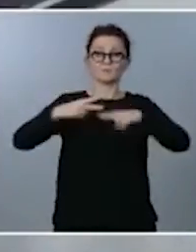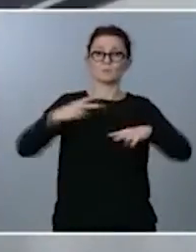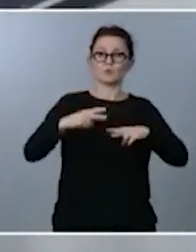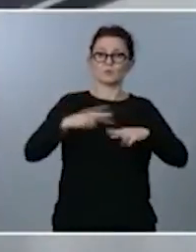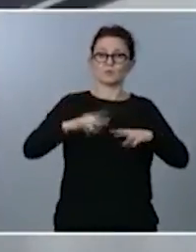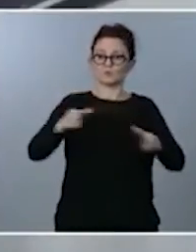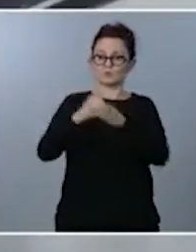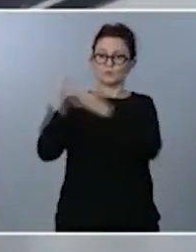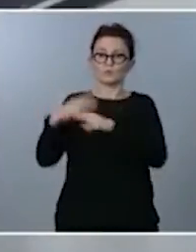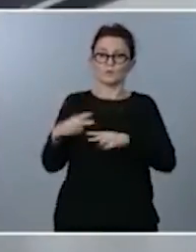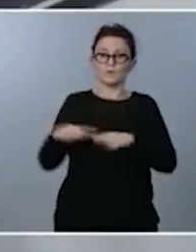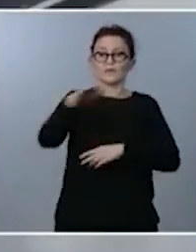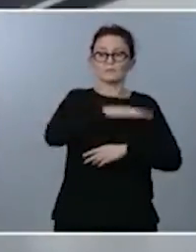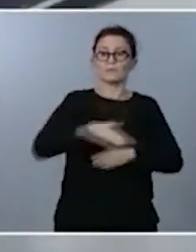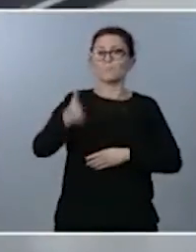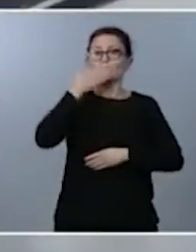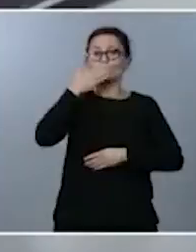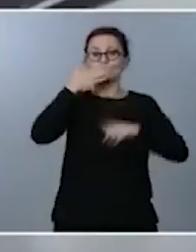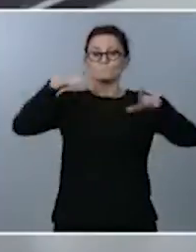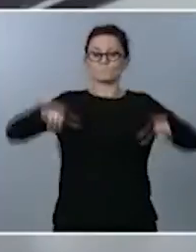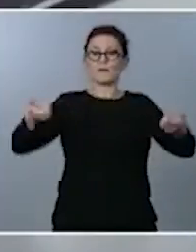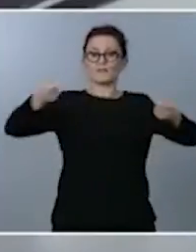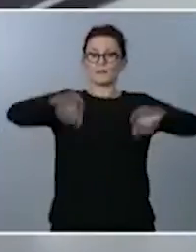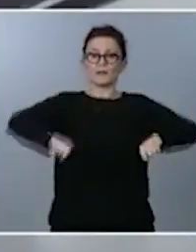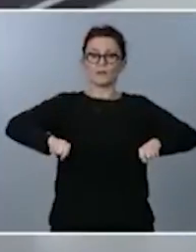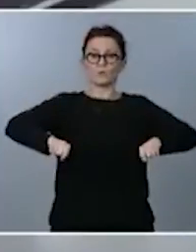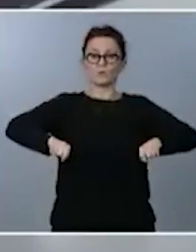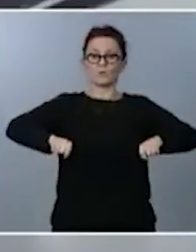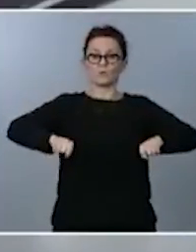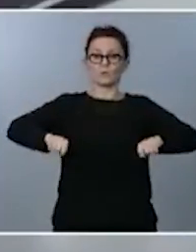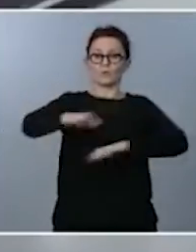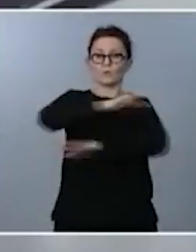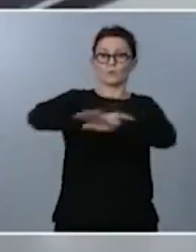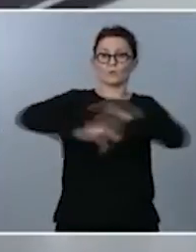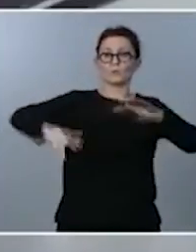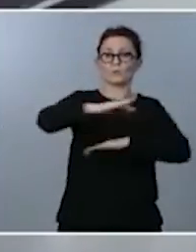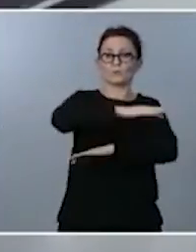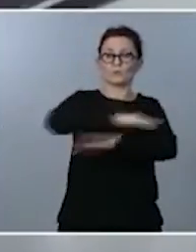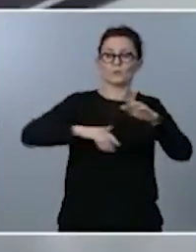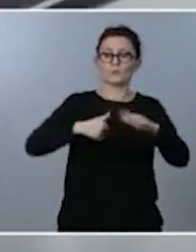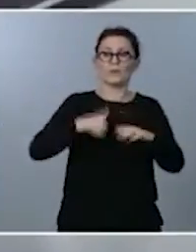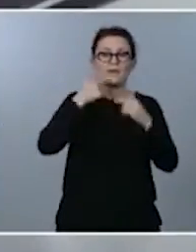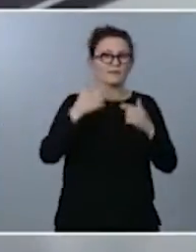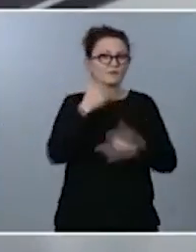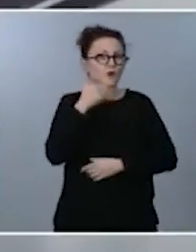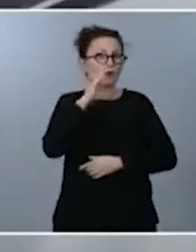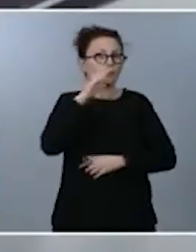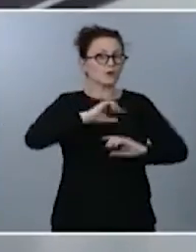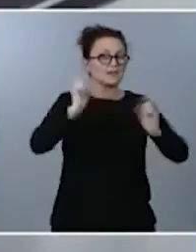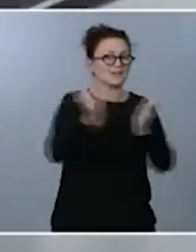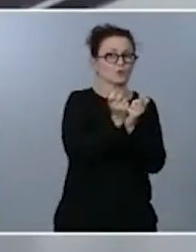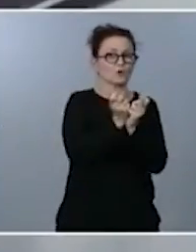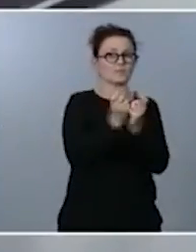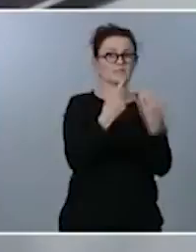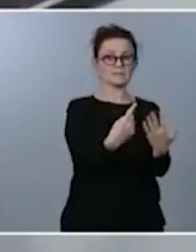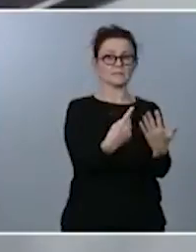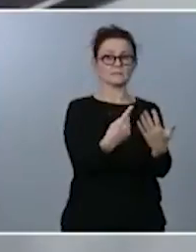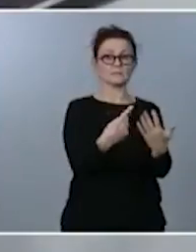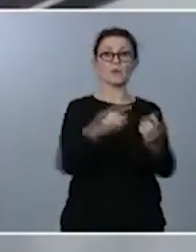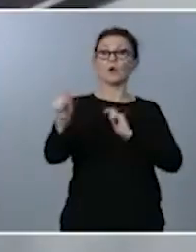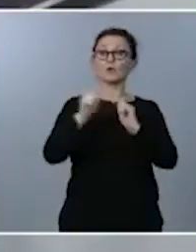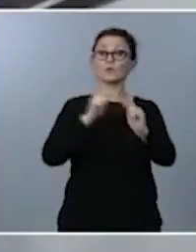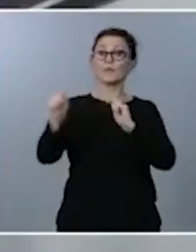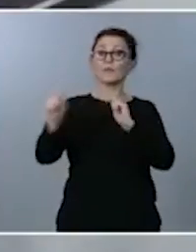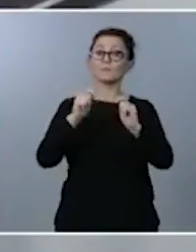espacio cerrado si tienen algo que decir teniendo en cuenta que la gente se le está limitando las reuniones a seis esta misma rueda de prensa se está produciendo por